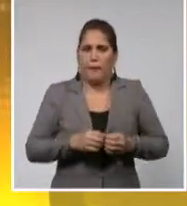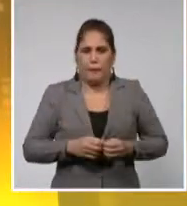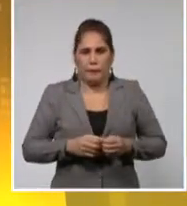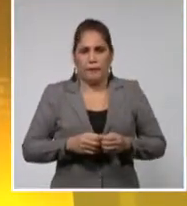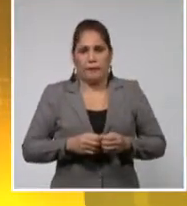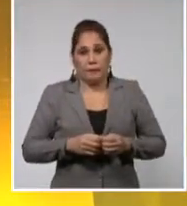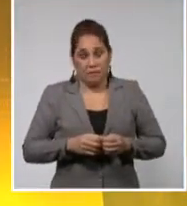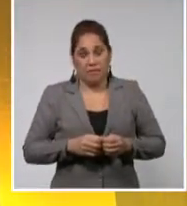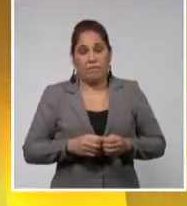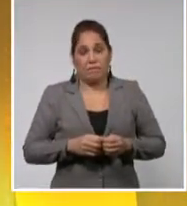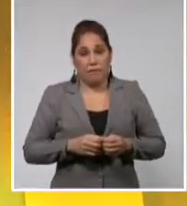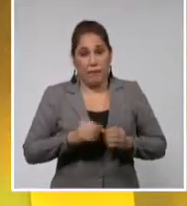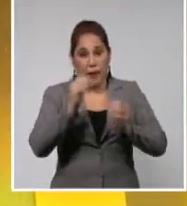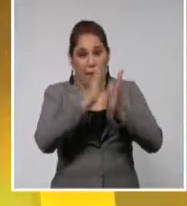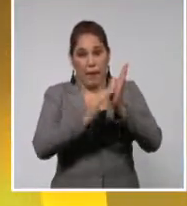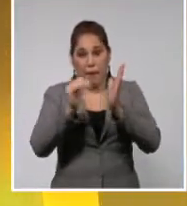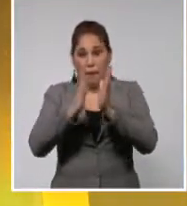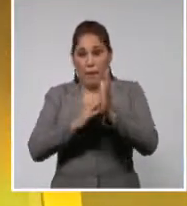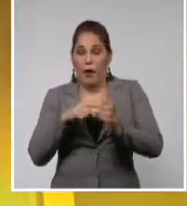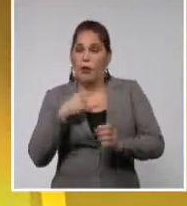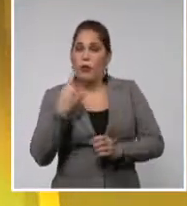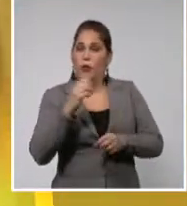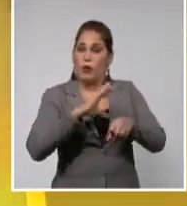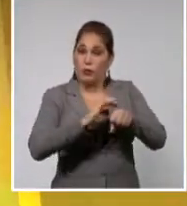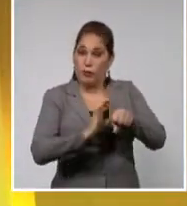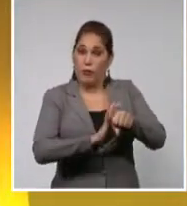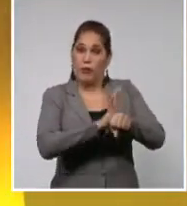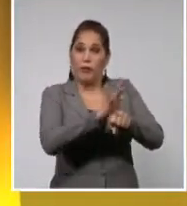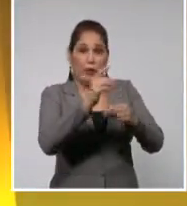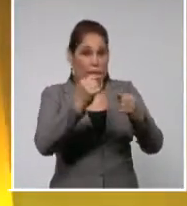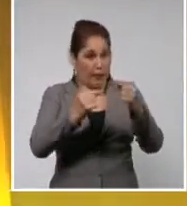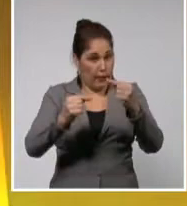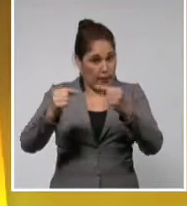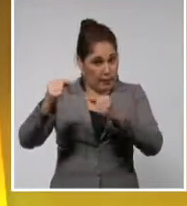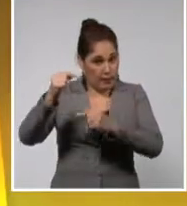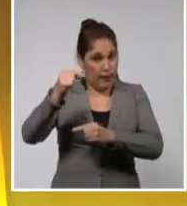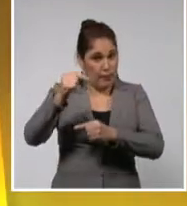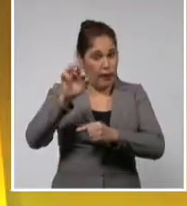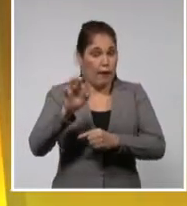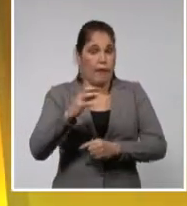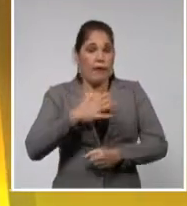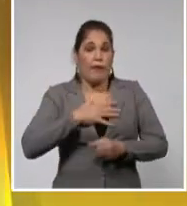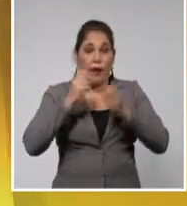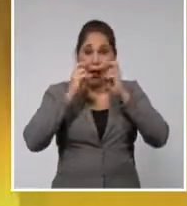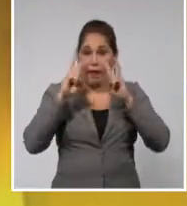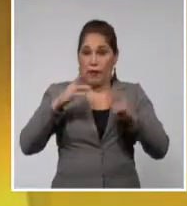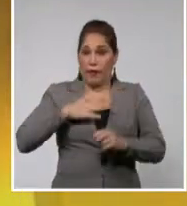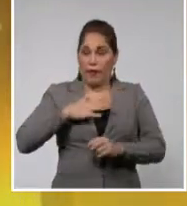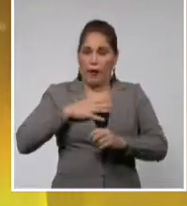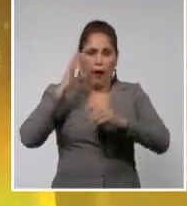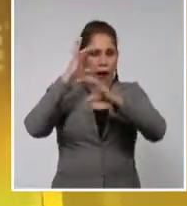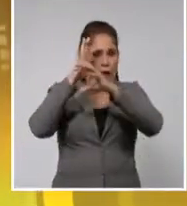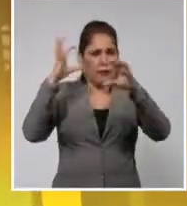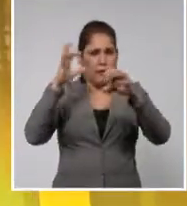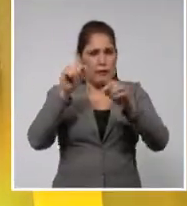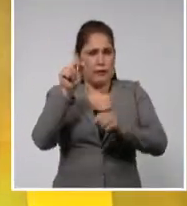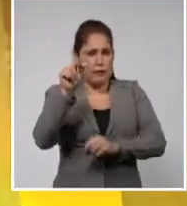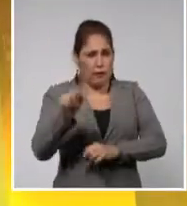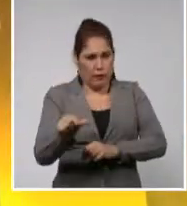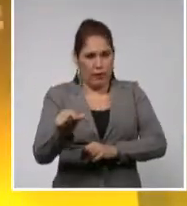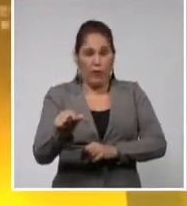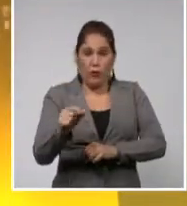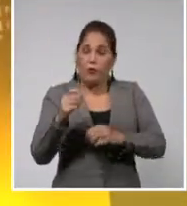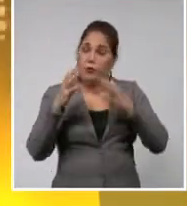En todos estos meses en los que la COVID-19 ha sido protagonista de nuestras vidas, la ciencia ha tenido un lugar